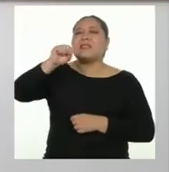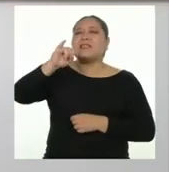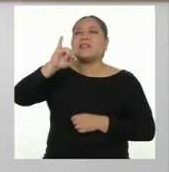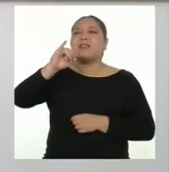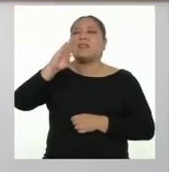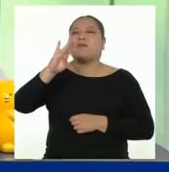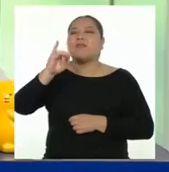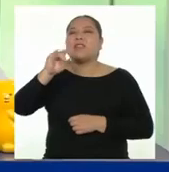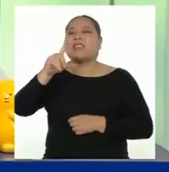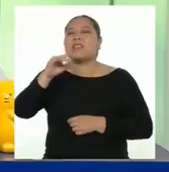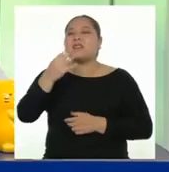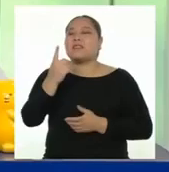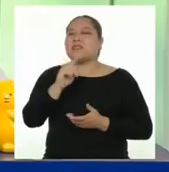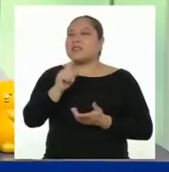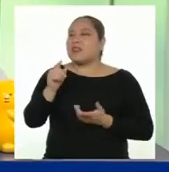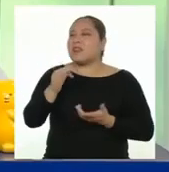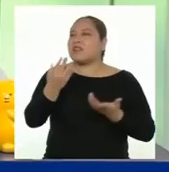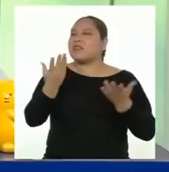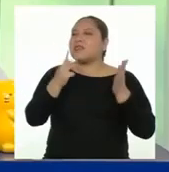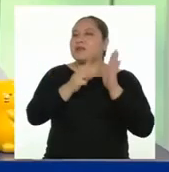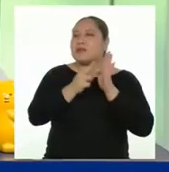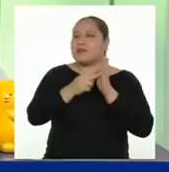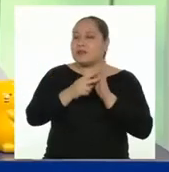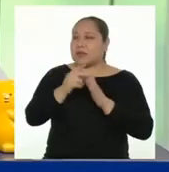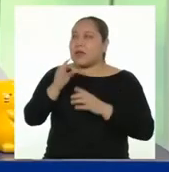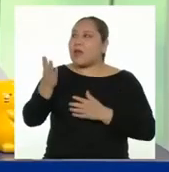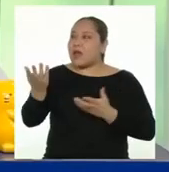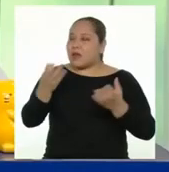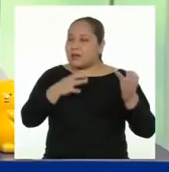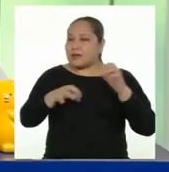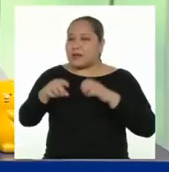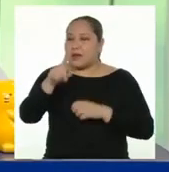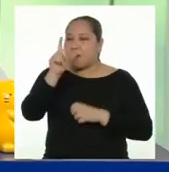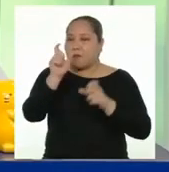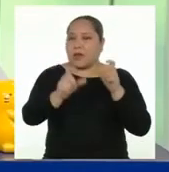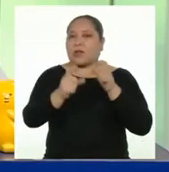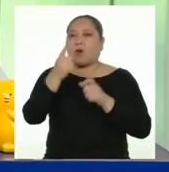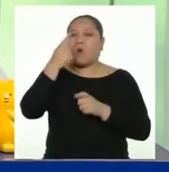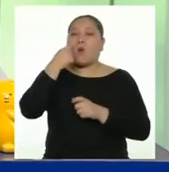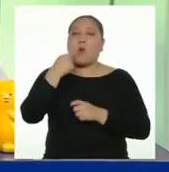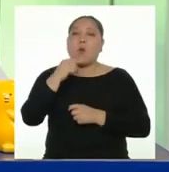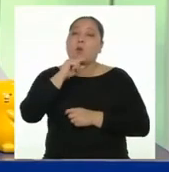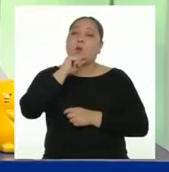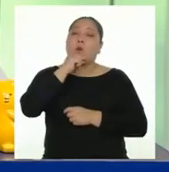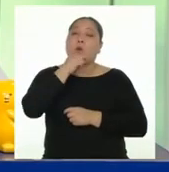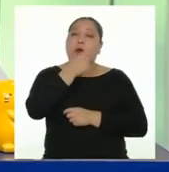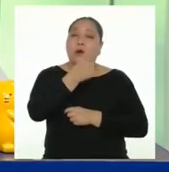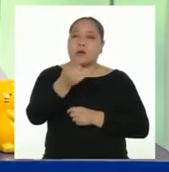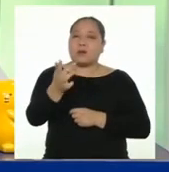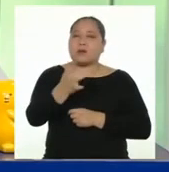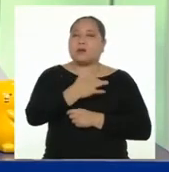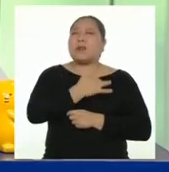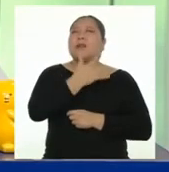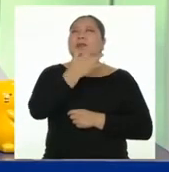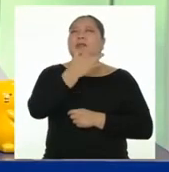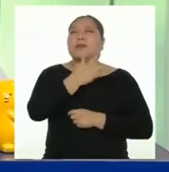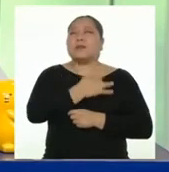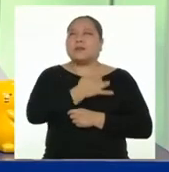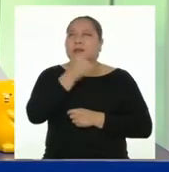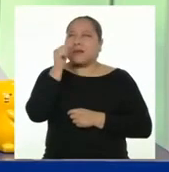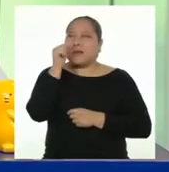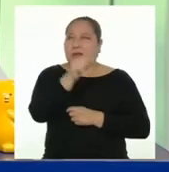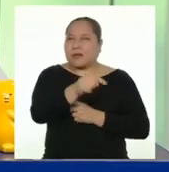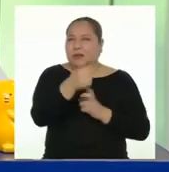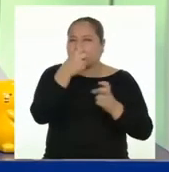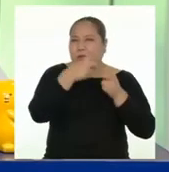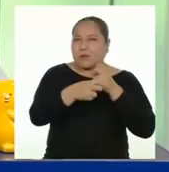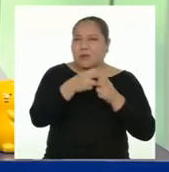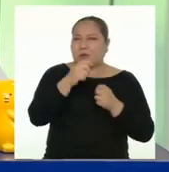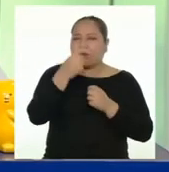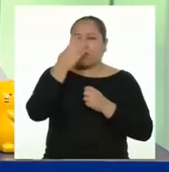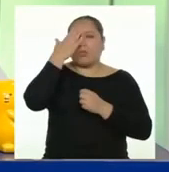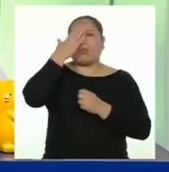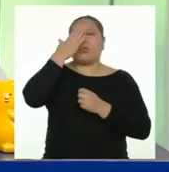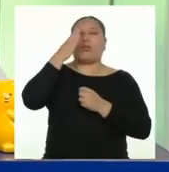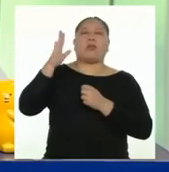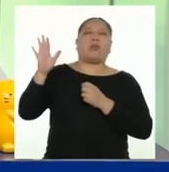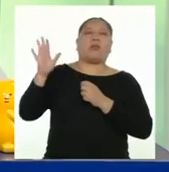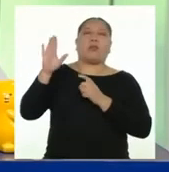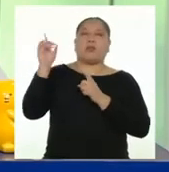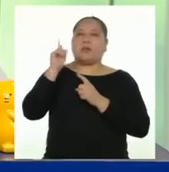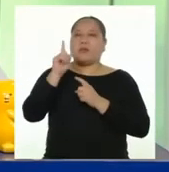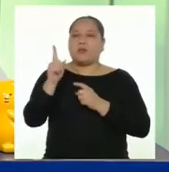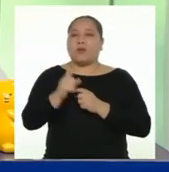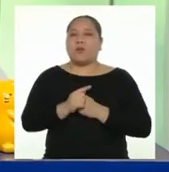cambio de conductas? Se refiere a hacer que las personas, mujeres y hombres, sientan algo frente a esta situación, que no sean